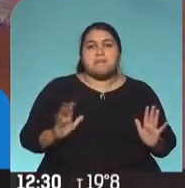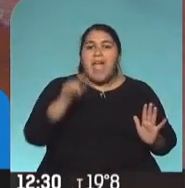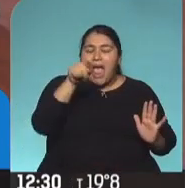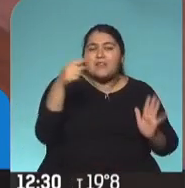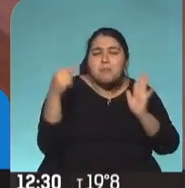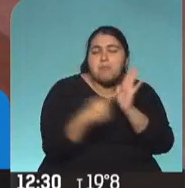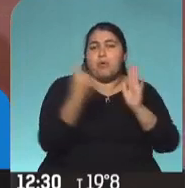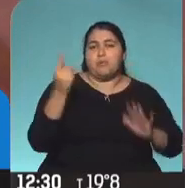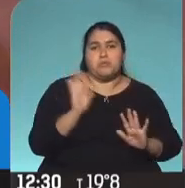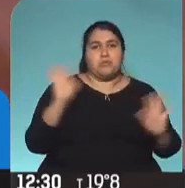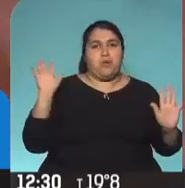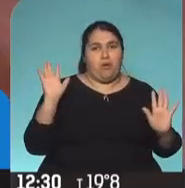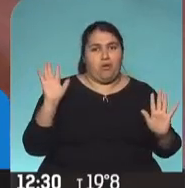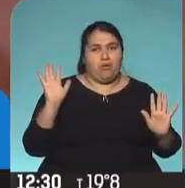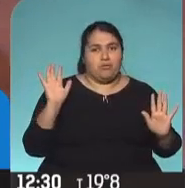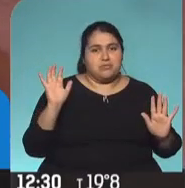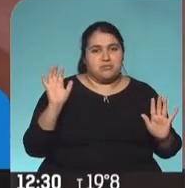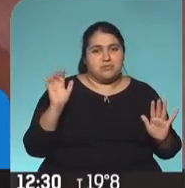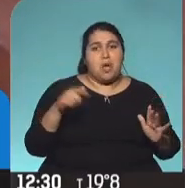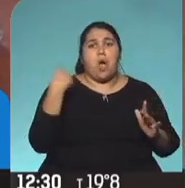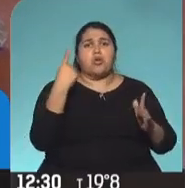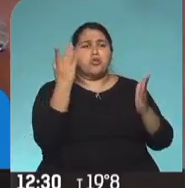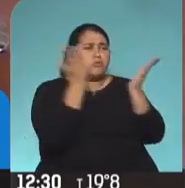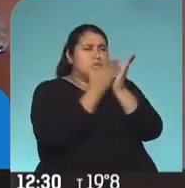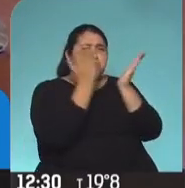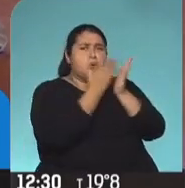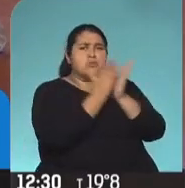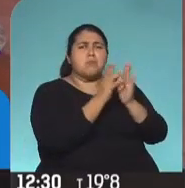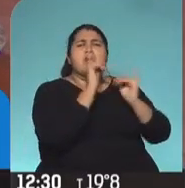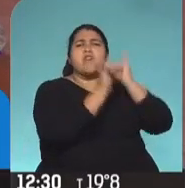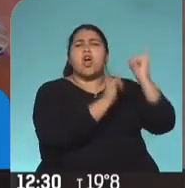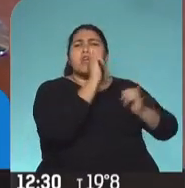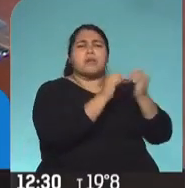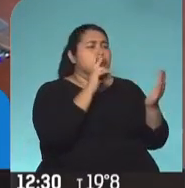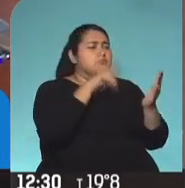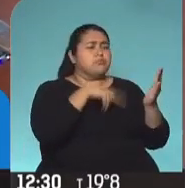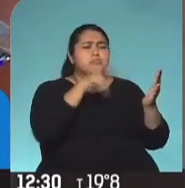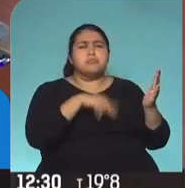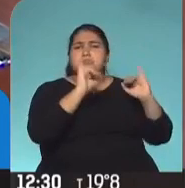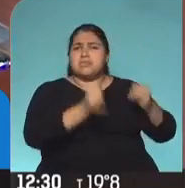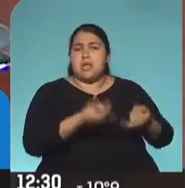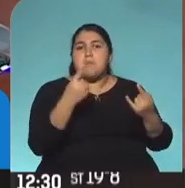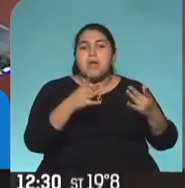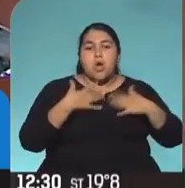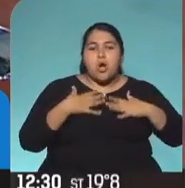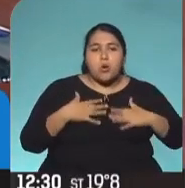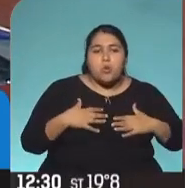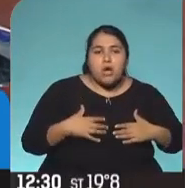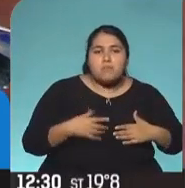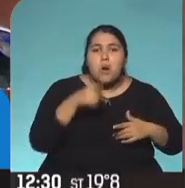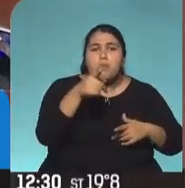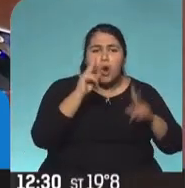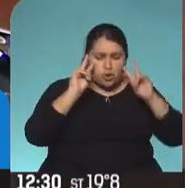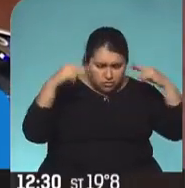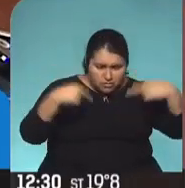Los nutricionistas la estudiaron mientras con la otra mano comían algo nutritivo. Supongo que es muy poco tiempo, pero en una semana vos estás notando algún cambio en